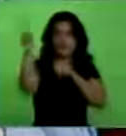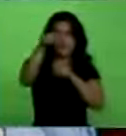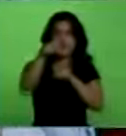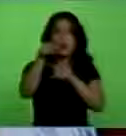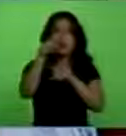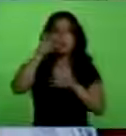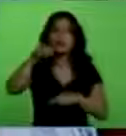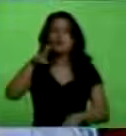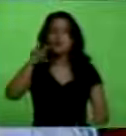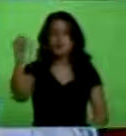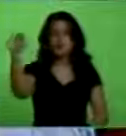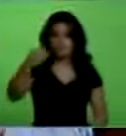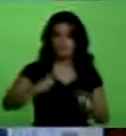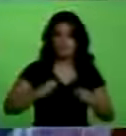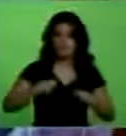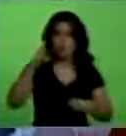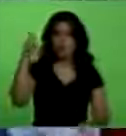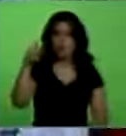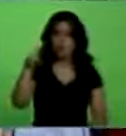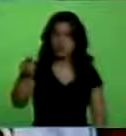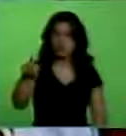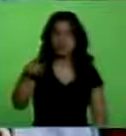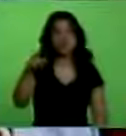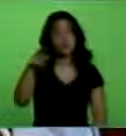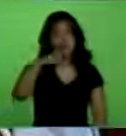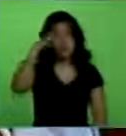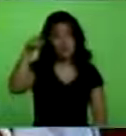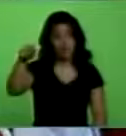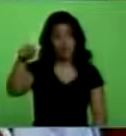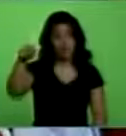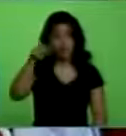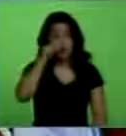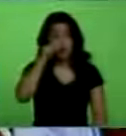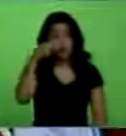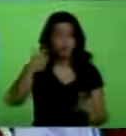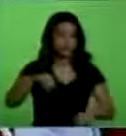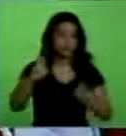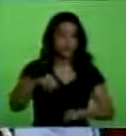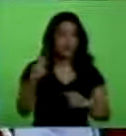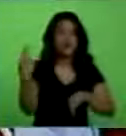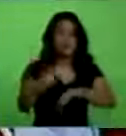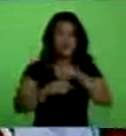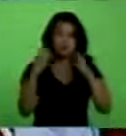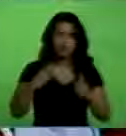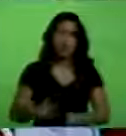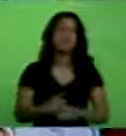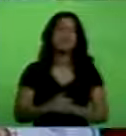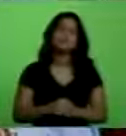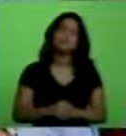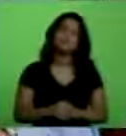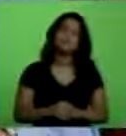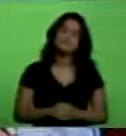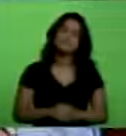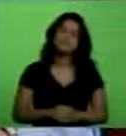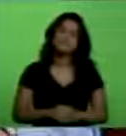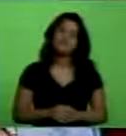Julio Chirino, hijo de un gran revolucionario, que lo han llamado el cabito,